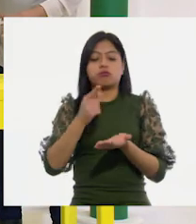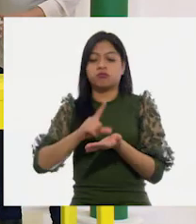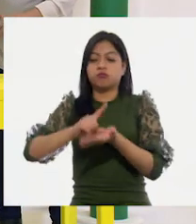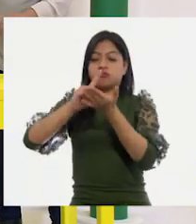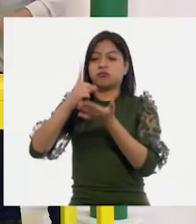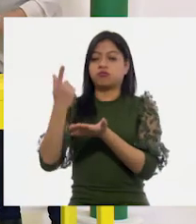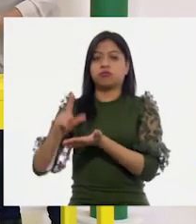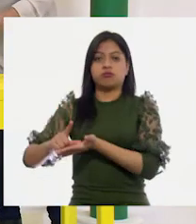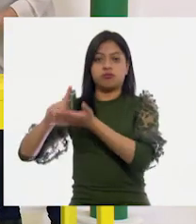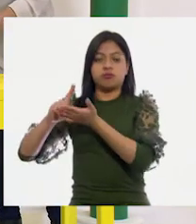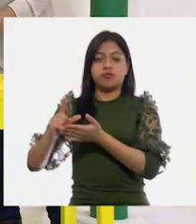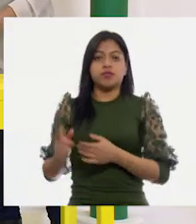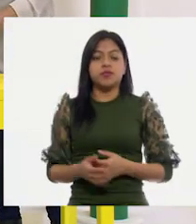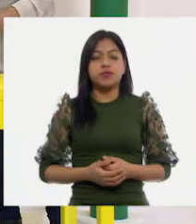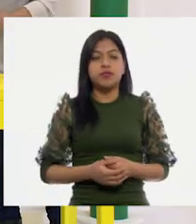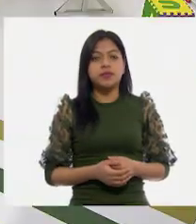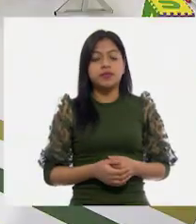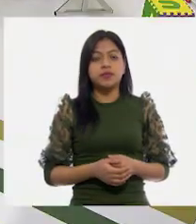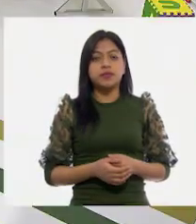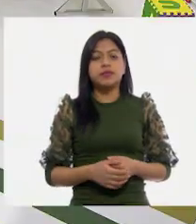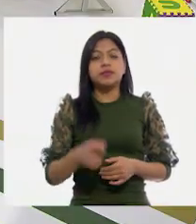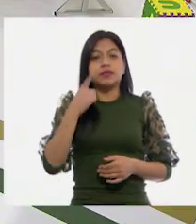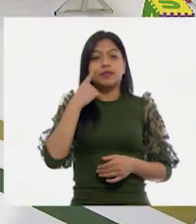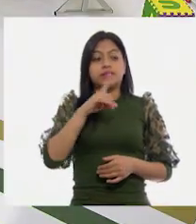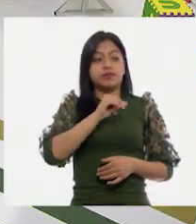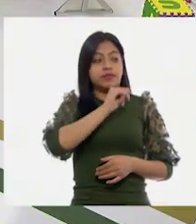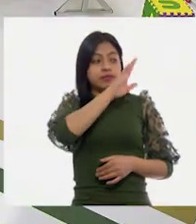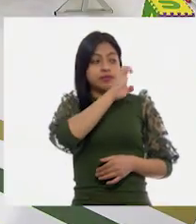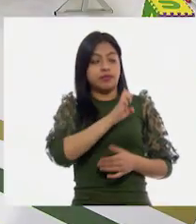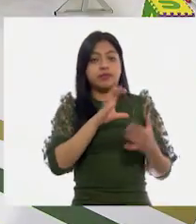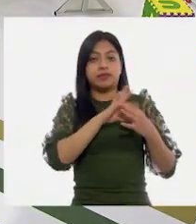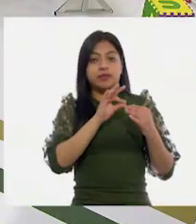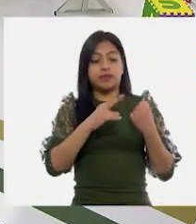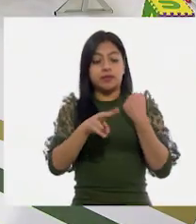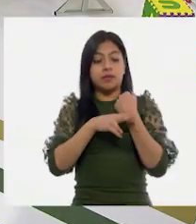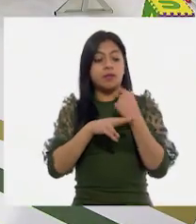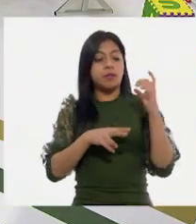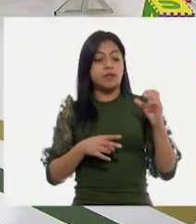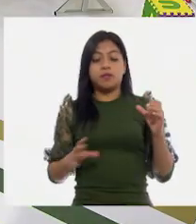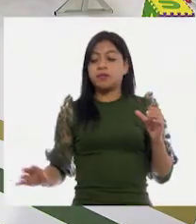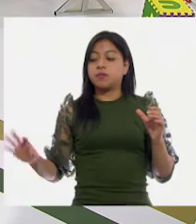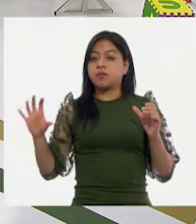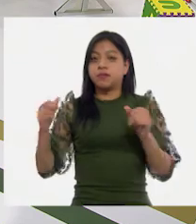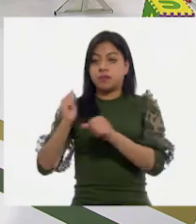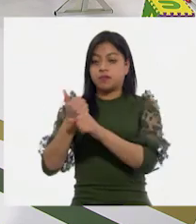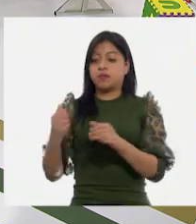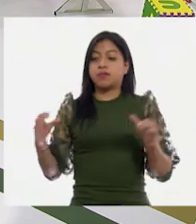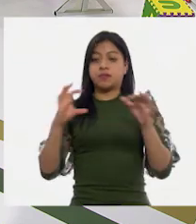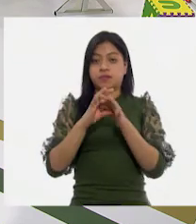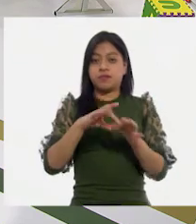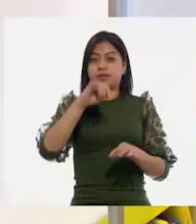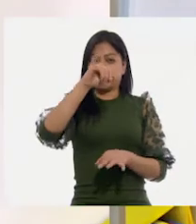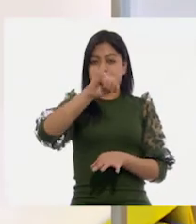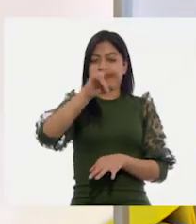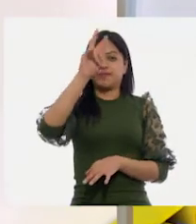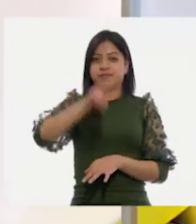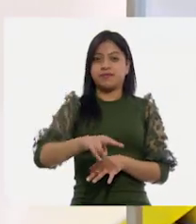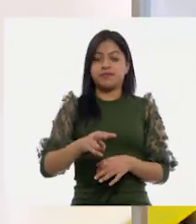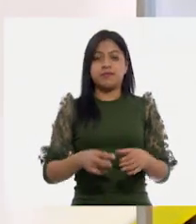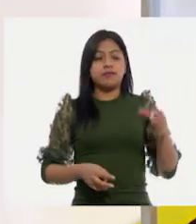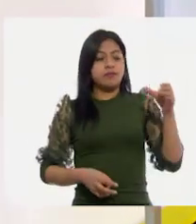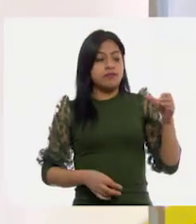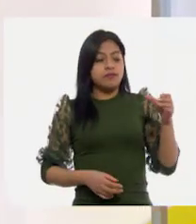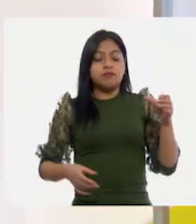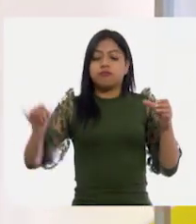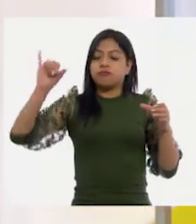vacié y vamos a ver si lo que dijo Ale es correcto. Nuevamente vamos a llenar